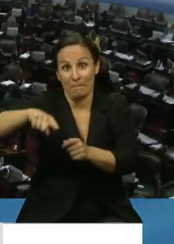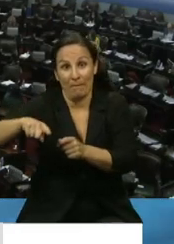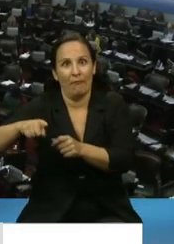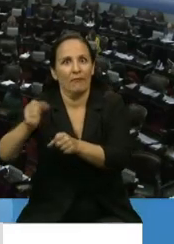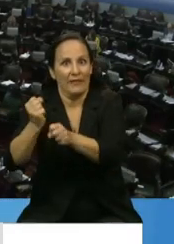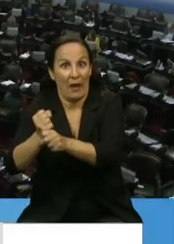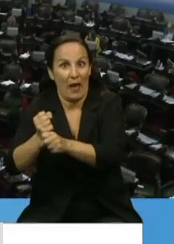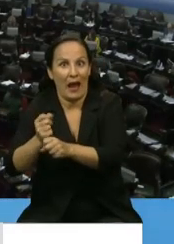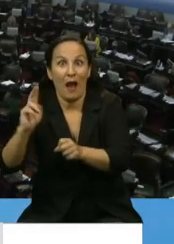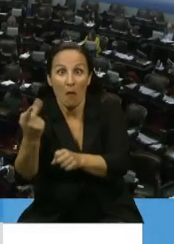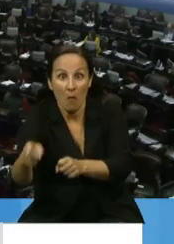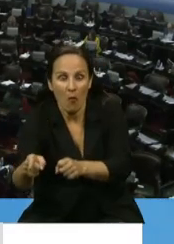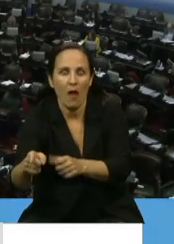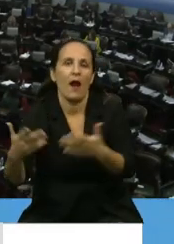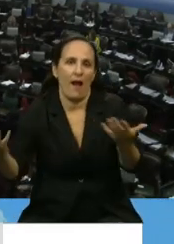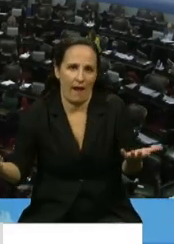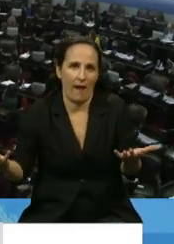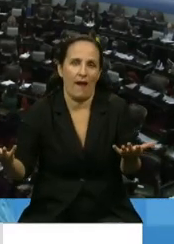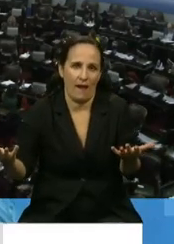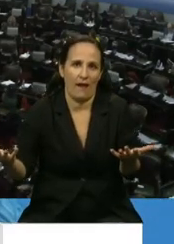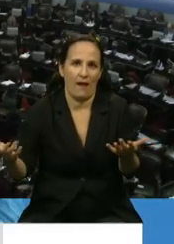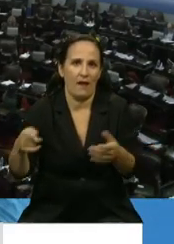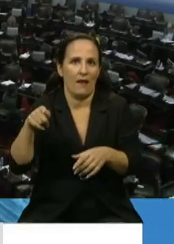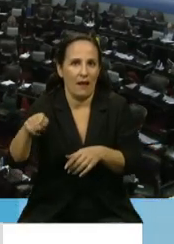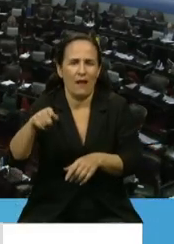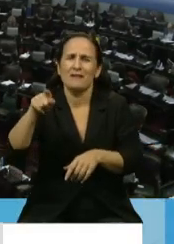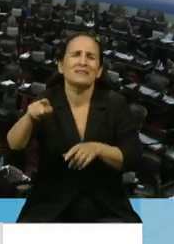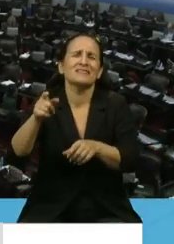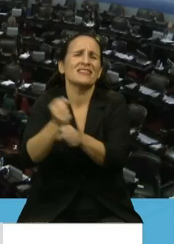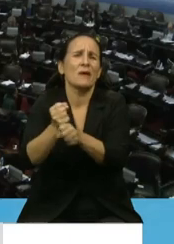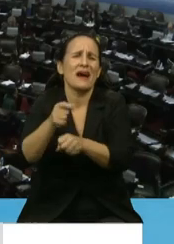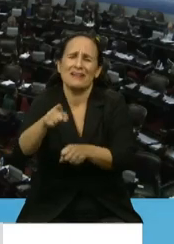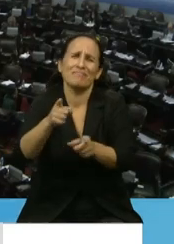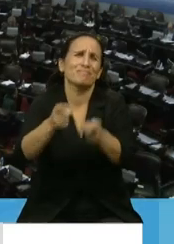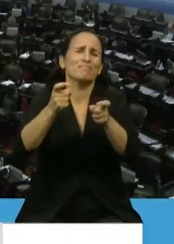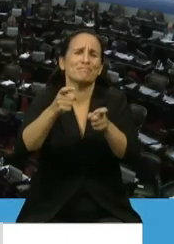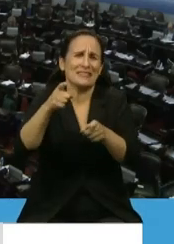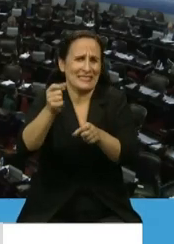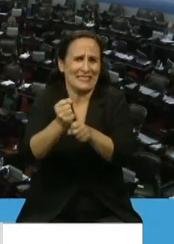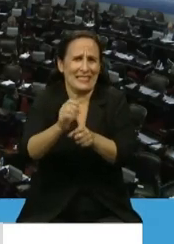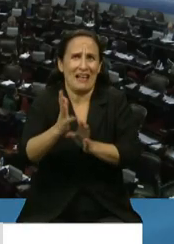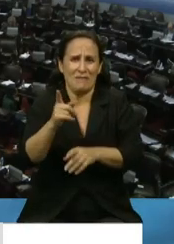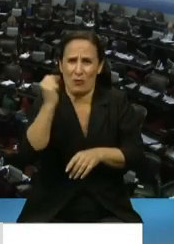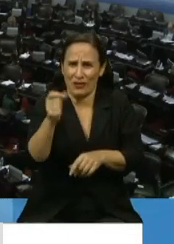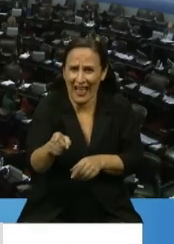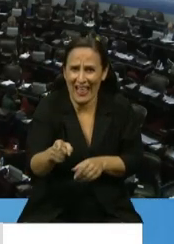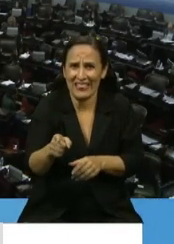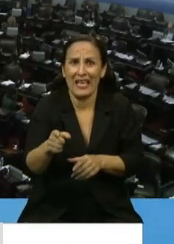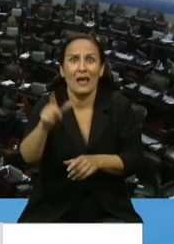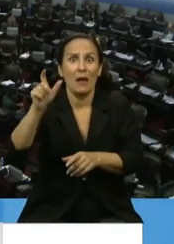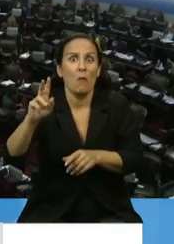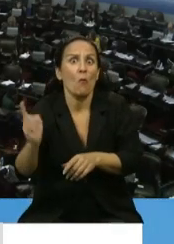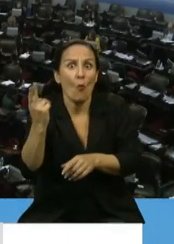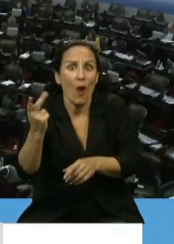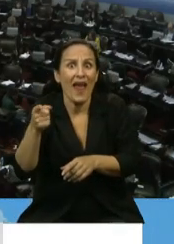han trabajado prestando servicios en estos sectores esenciales cuyos fallecimientos hayan ocurrido o